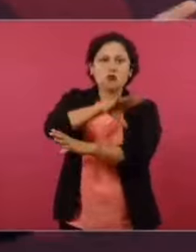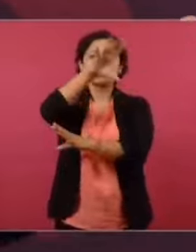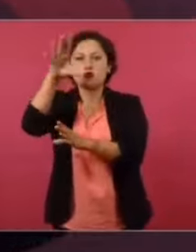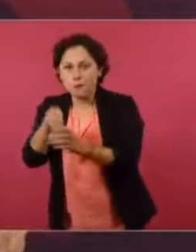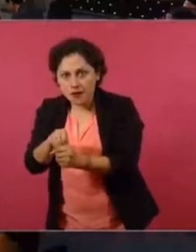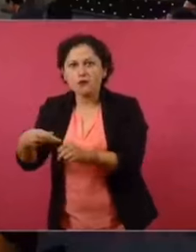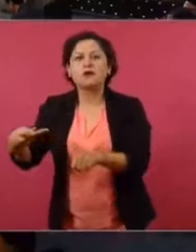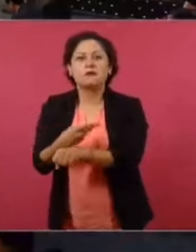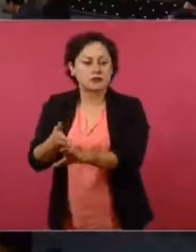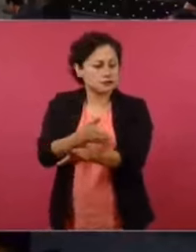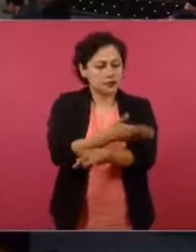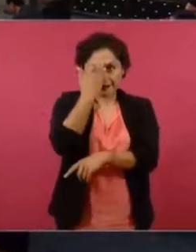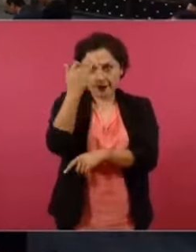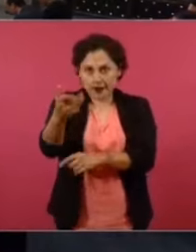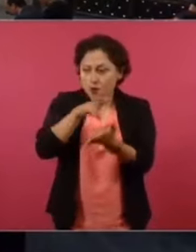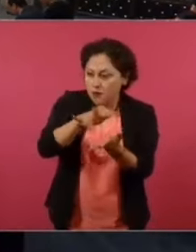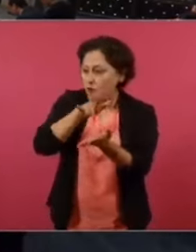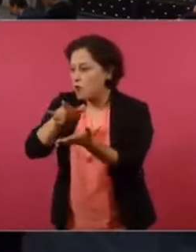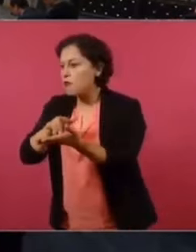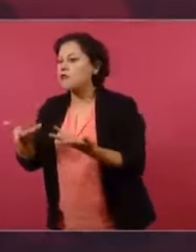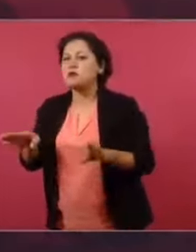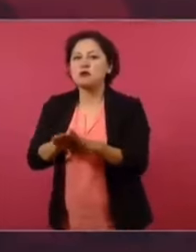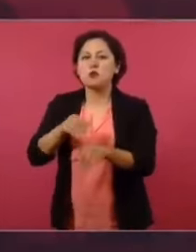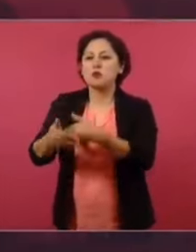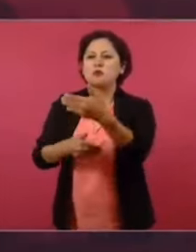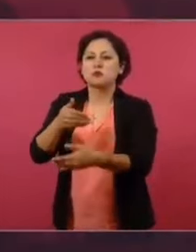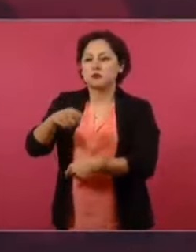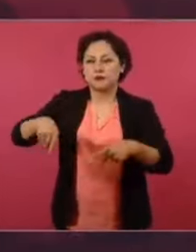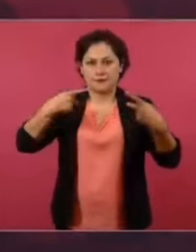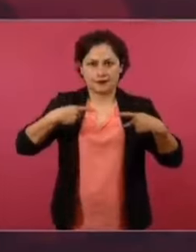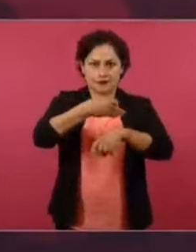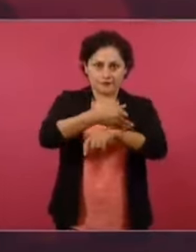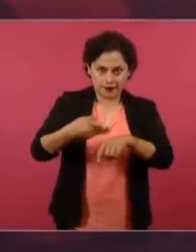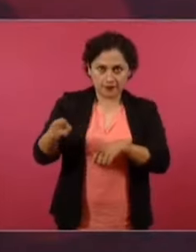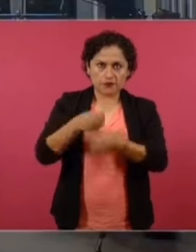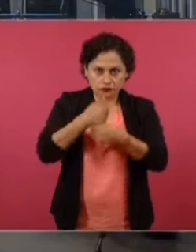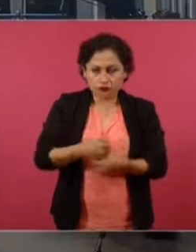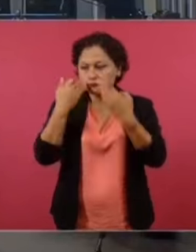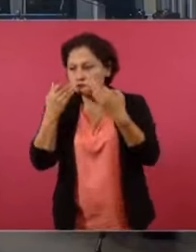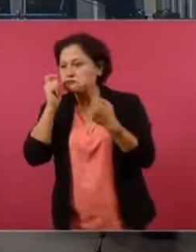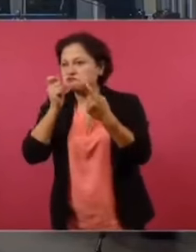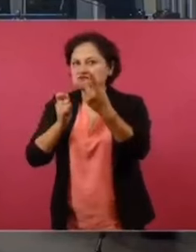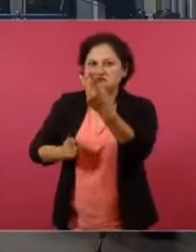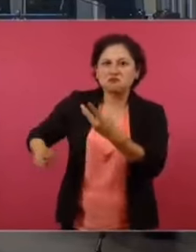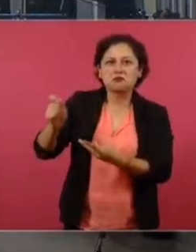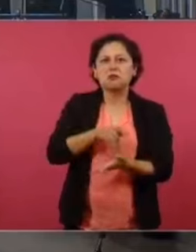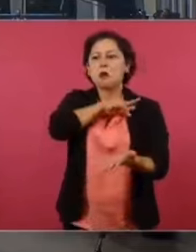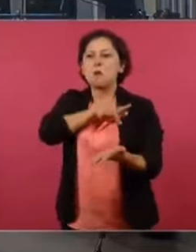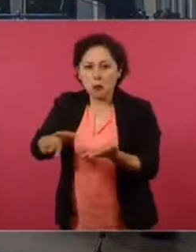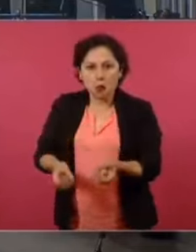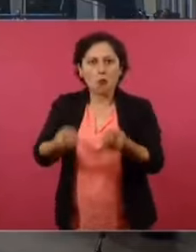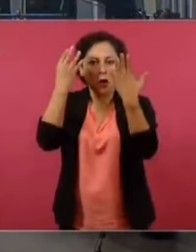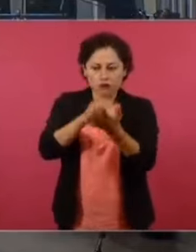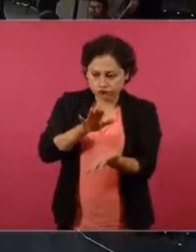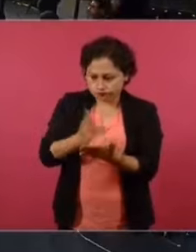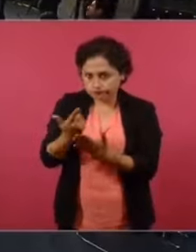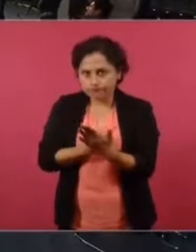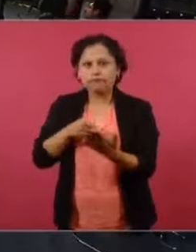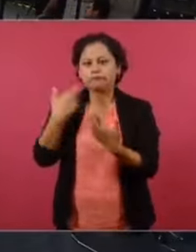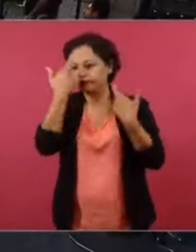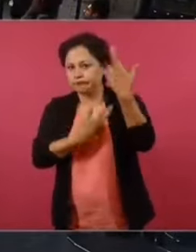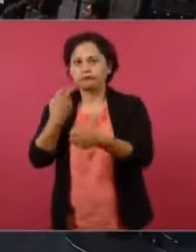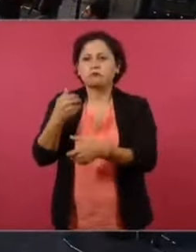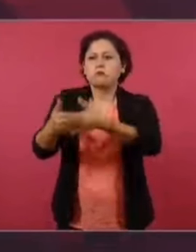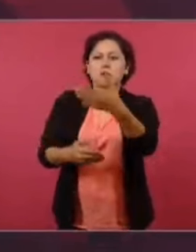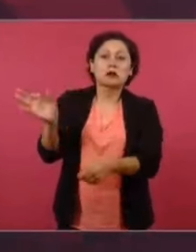los apoyos entregados a las familias damnificadas, cuántos apoyos, cómo vamos, qué